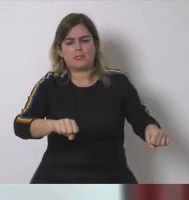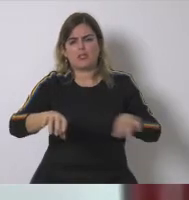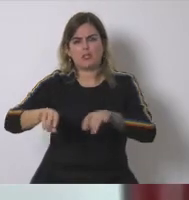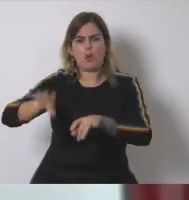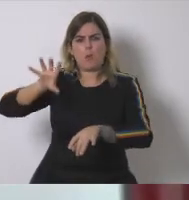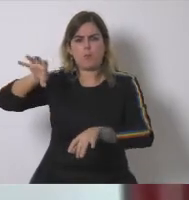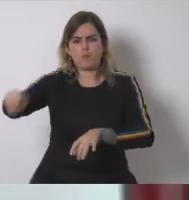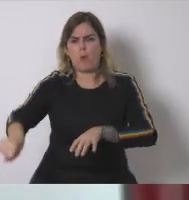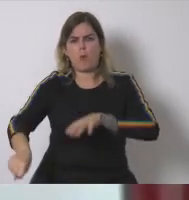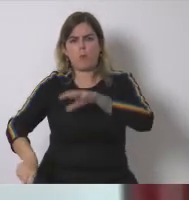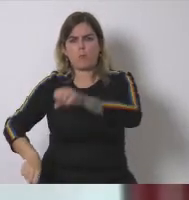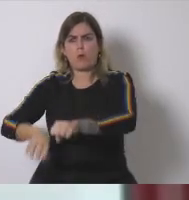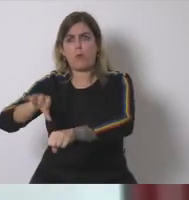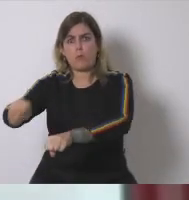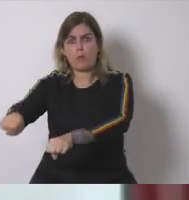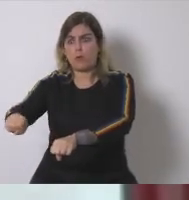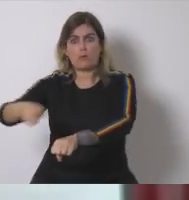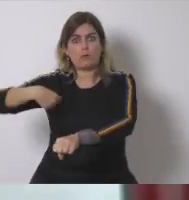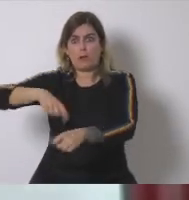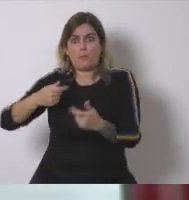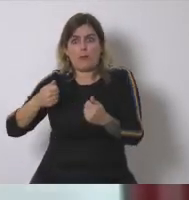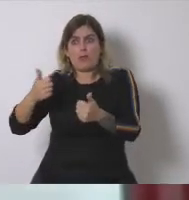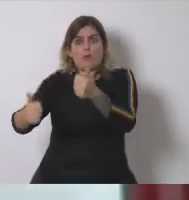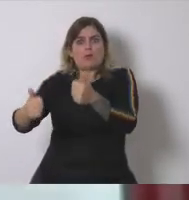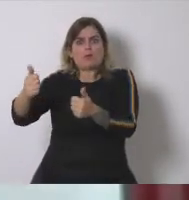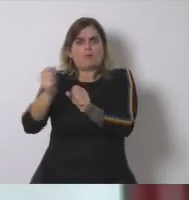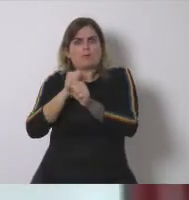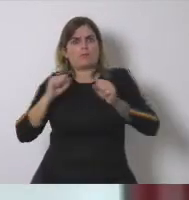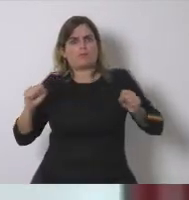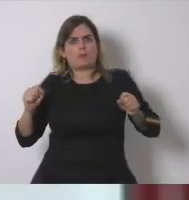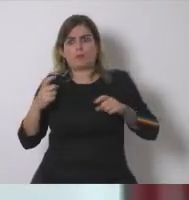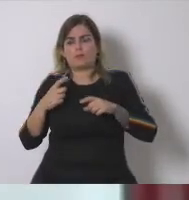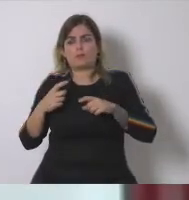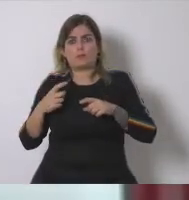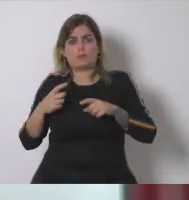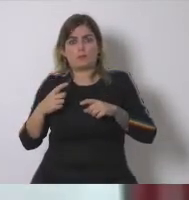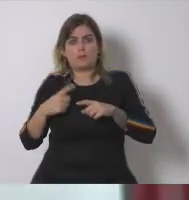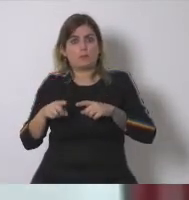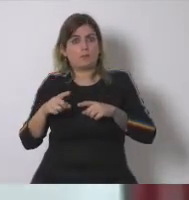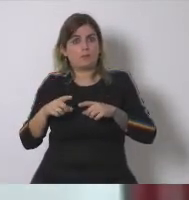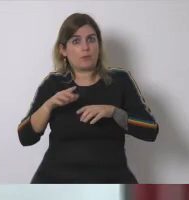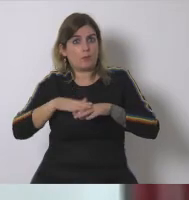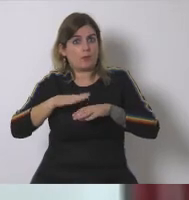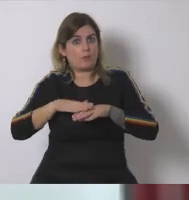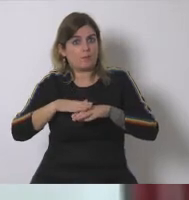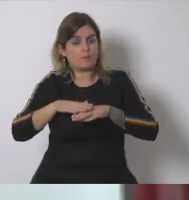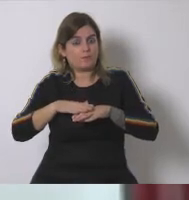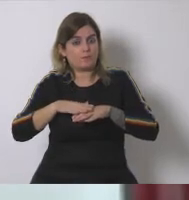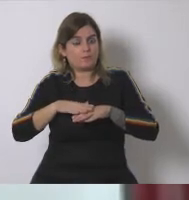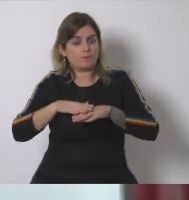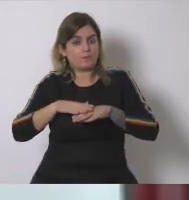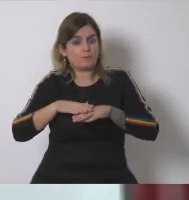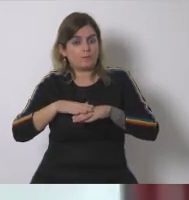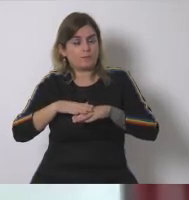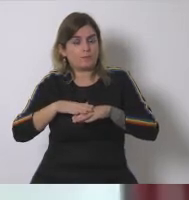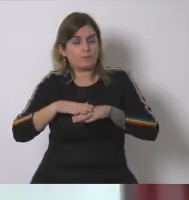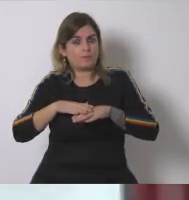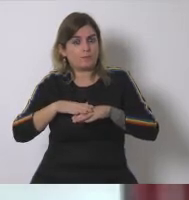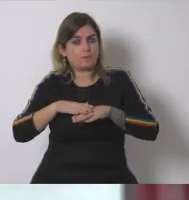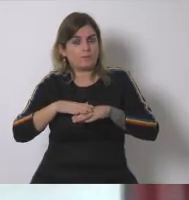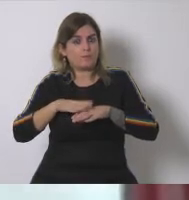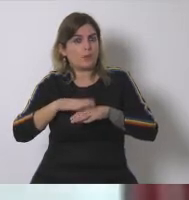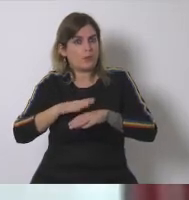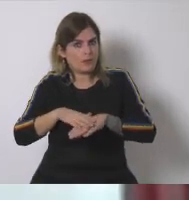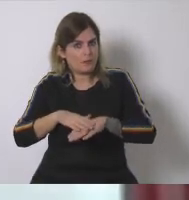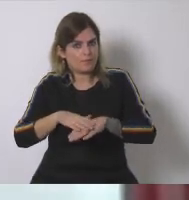de grandes empresas que compran la tierra a buenos precios y es tierra que nosotros no podemos comprar porque